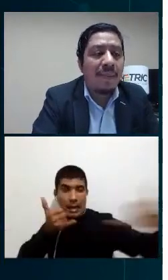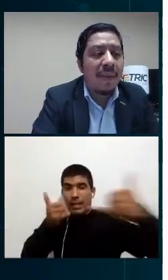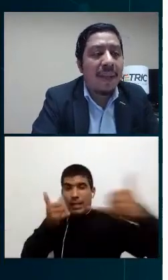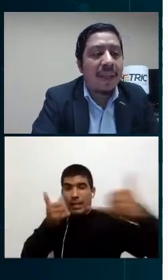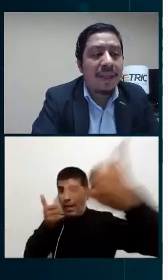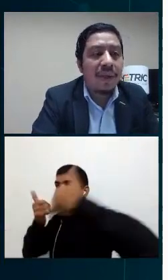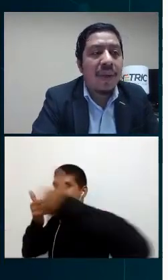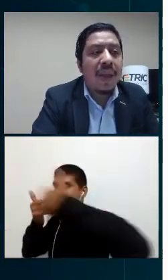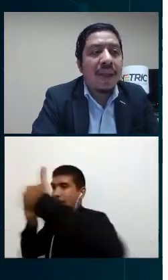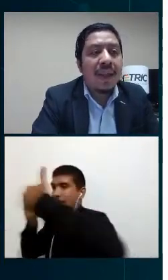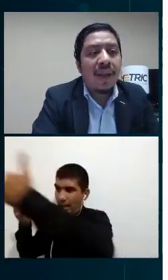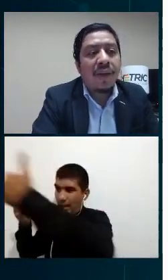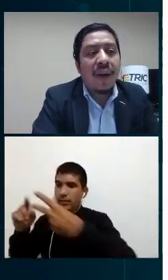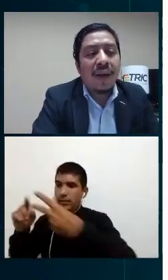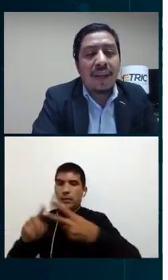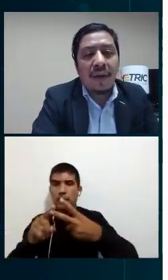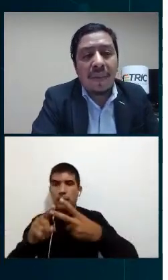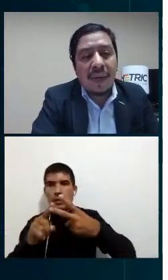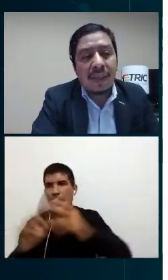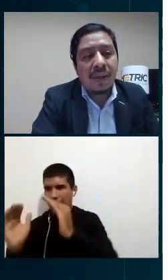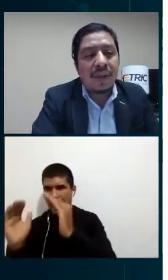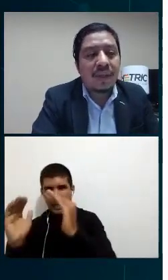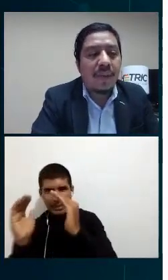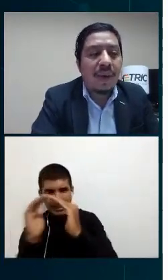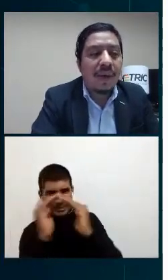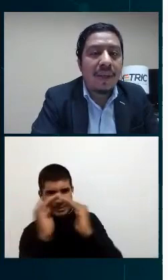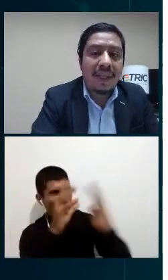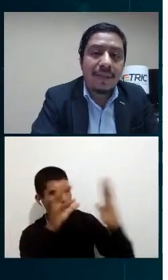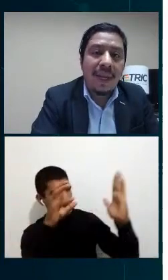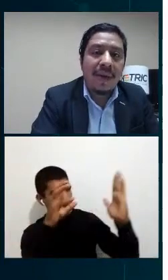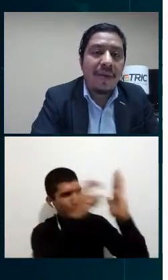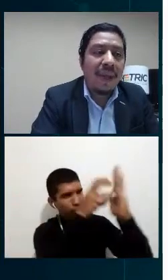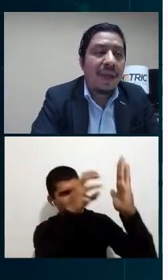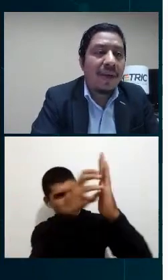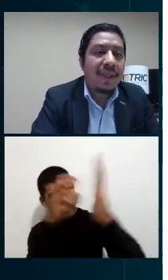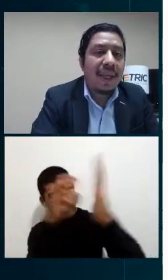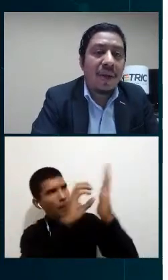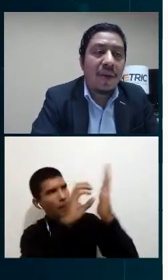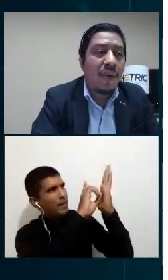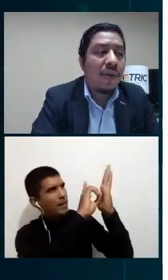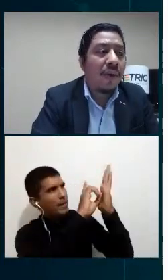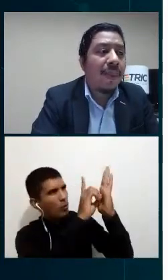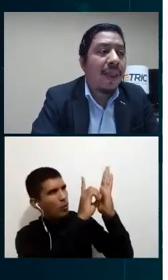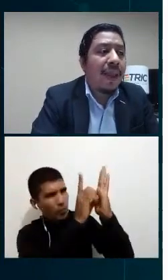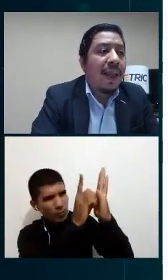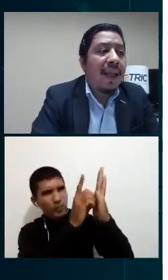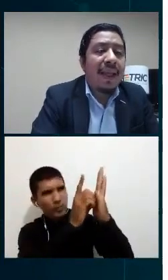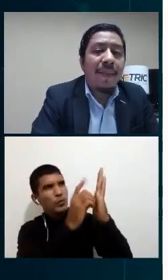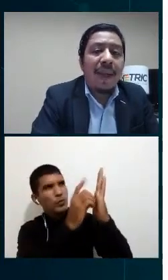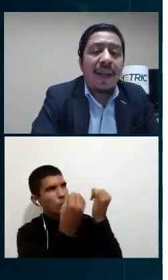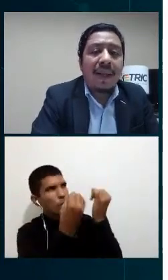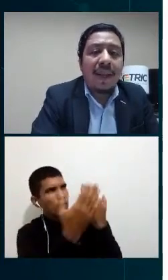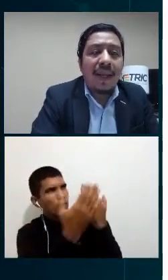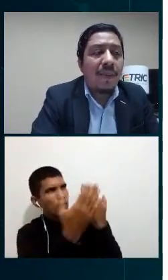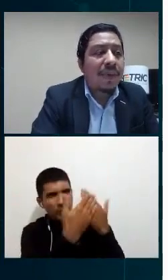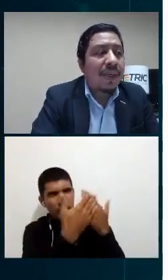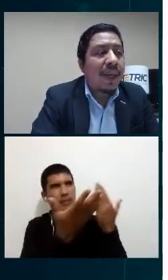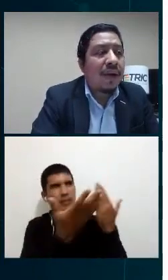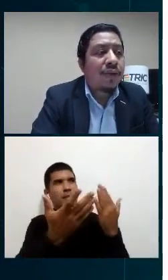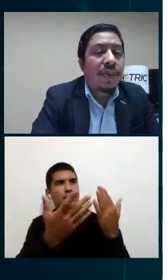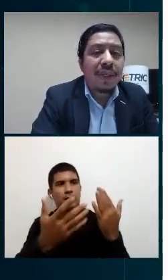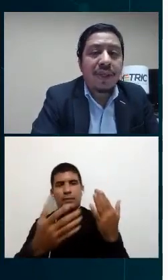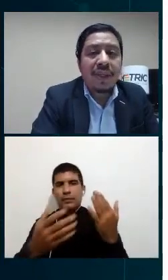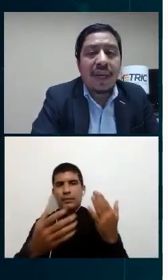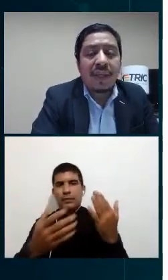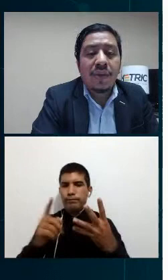con la implementación tanto de la red de comunicaciones como el despliegue de los medidores en conjunto y también teníamos